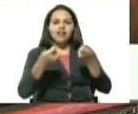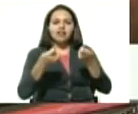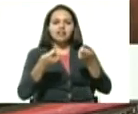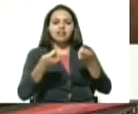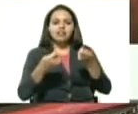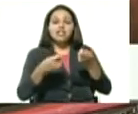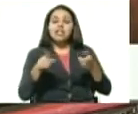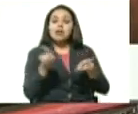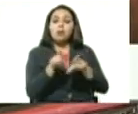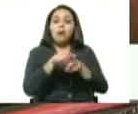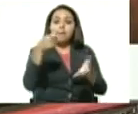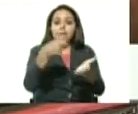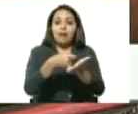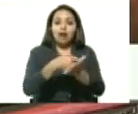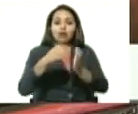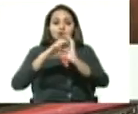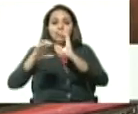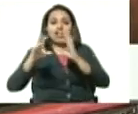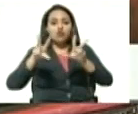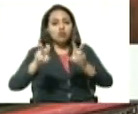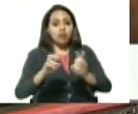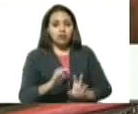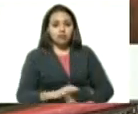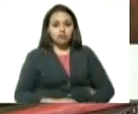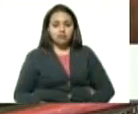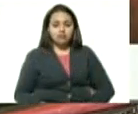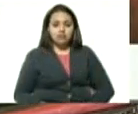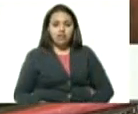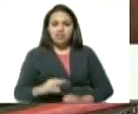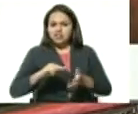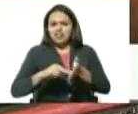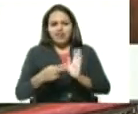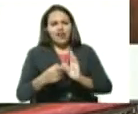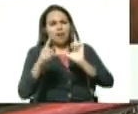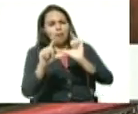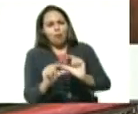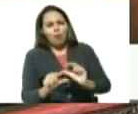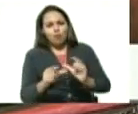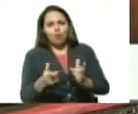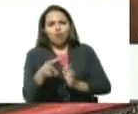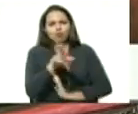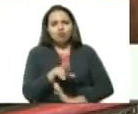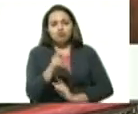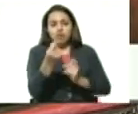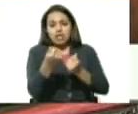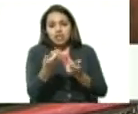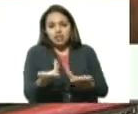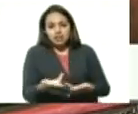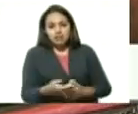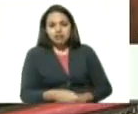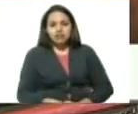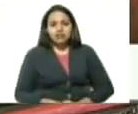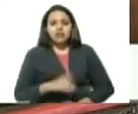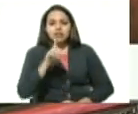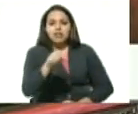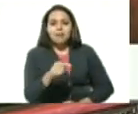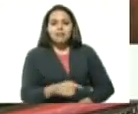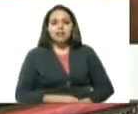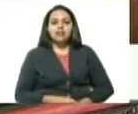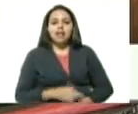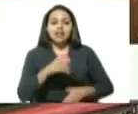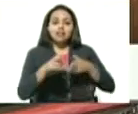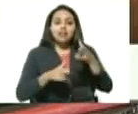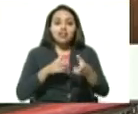es decir, que es casi nada lo que estamos monetariamente lo que va a costar esa recuperación de ese tren. Ese tren, además, va a tener todas las